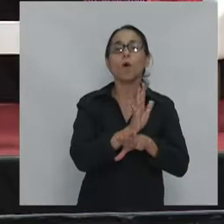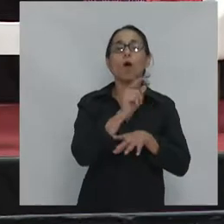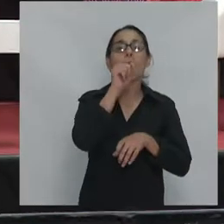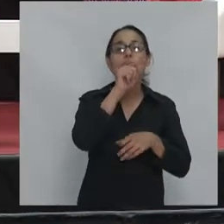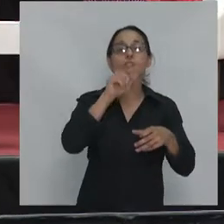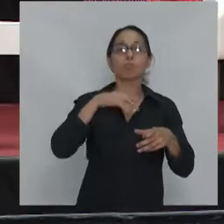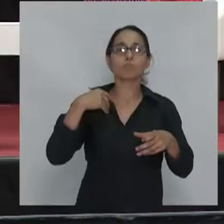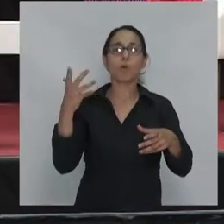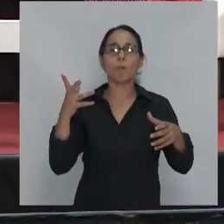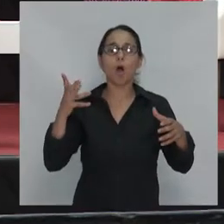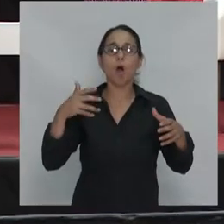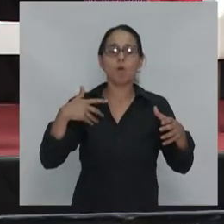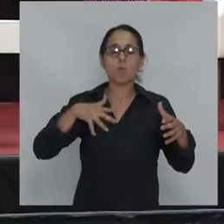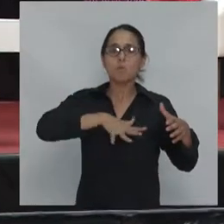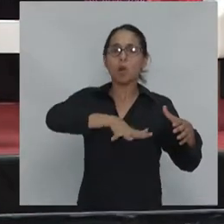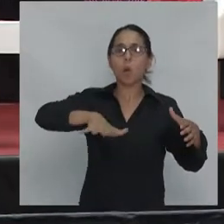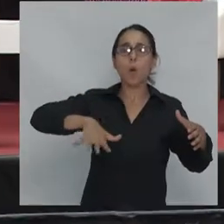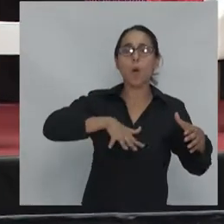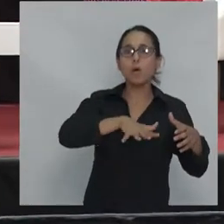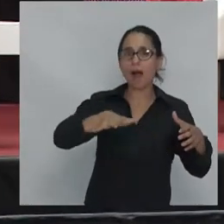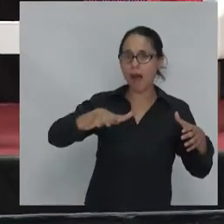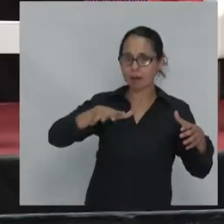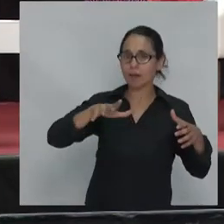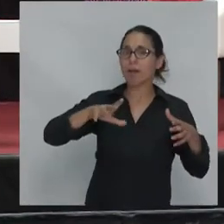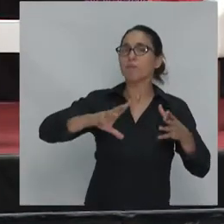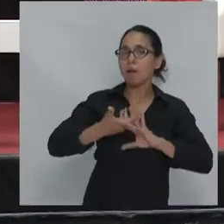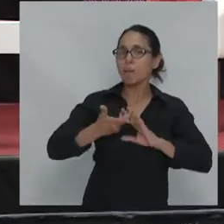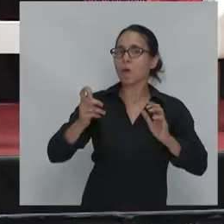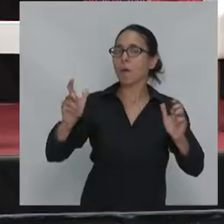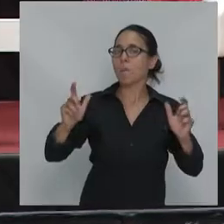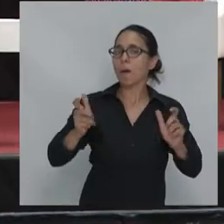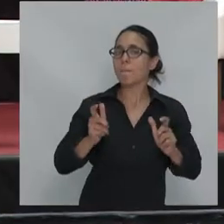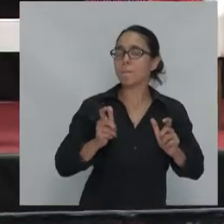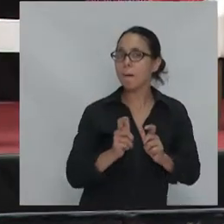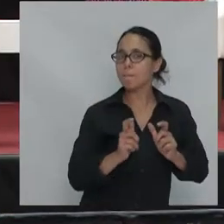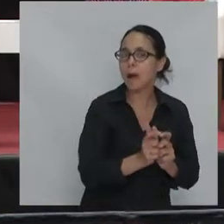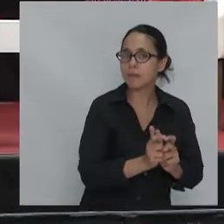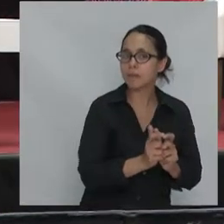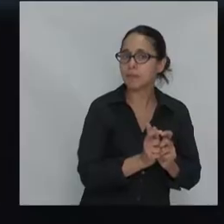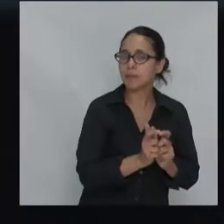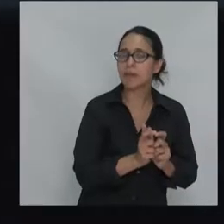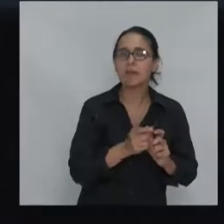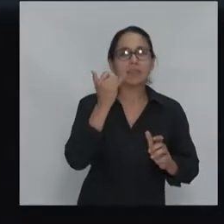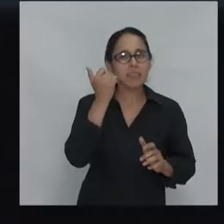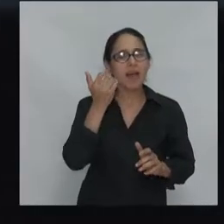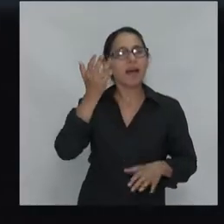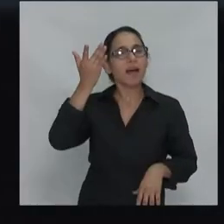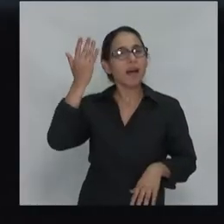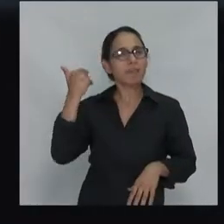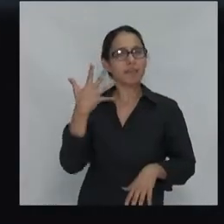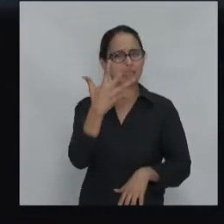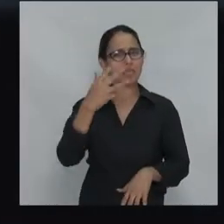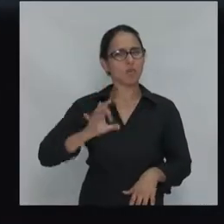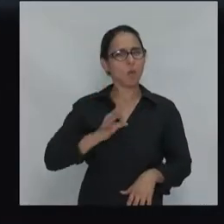achica hay muchos índices incluso la CEPAL lo muestra hace cinco